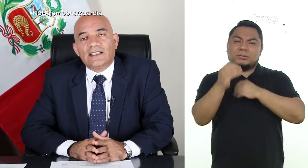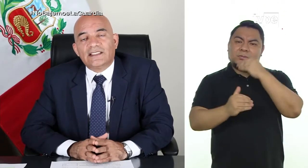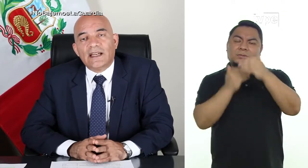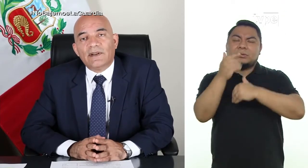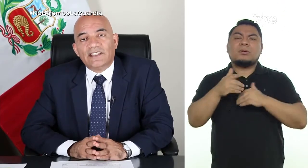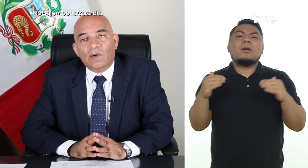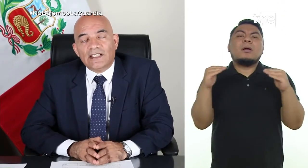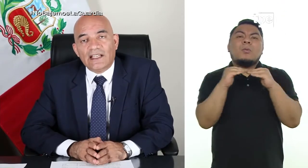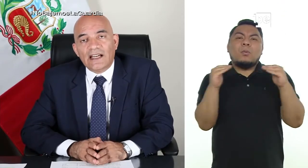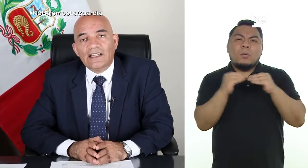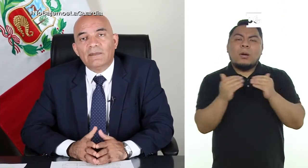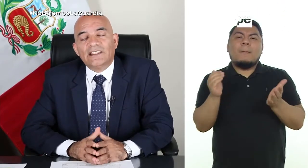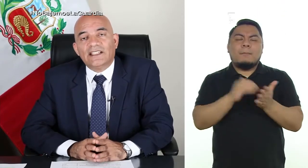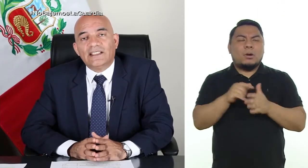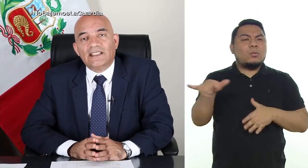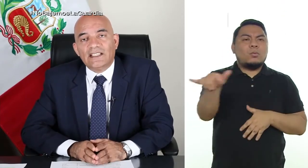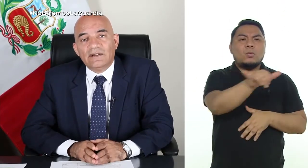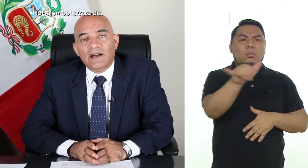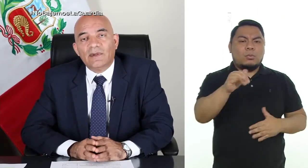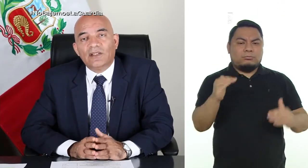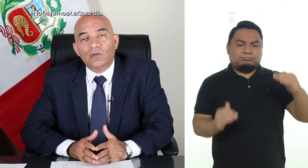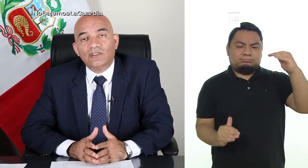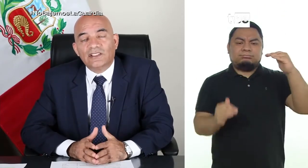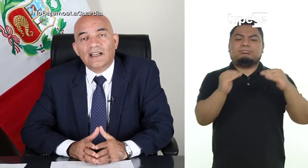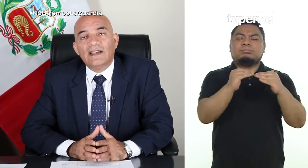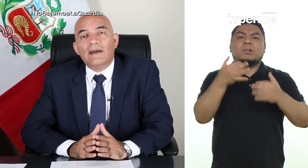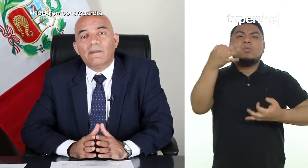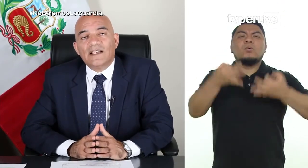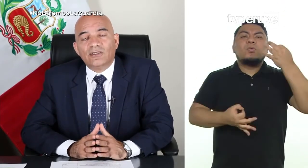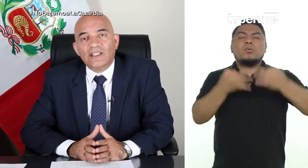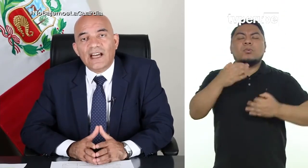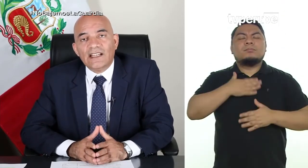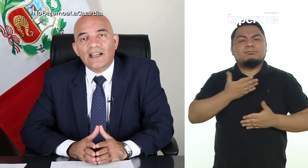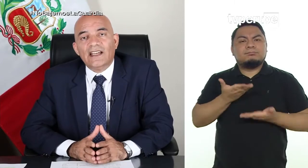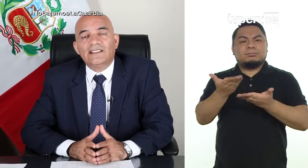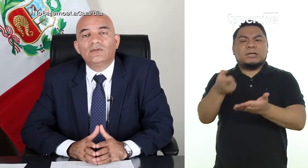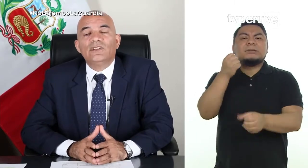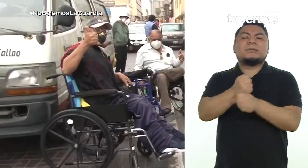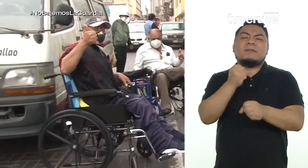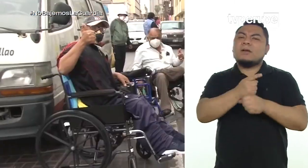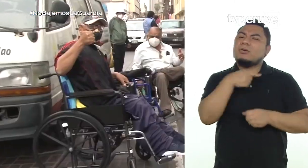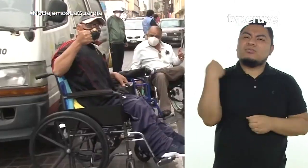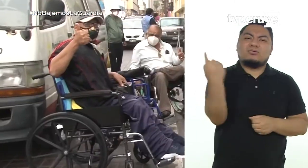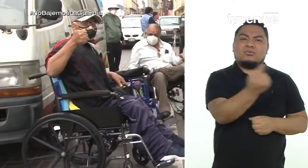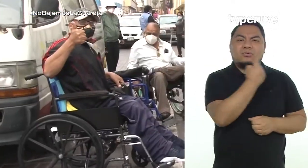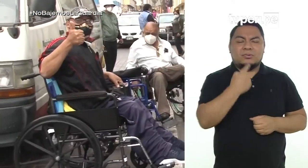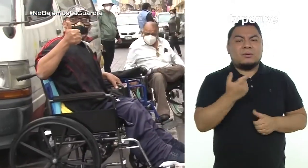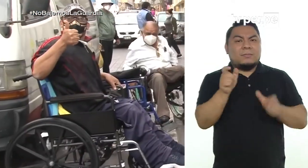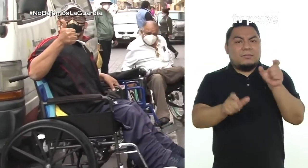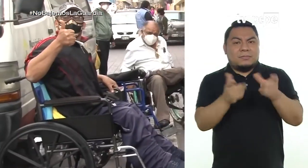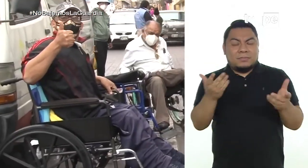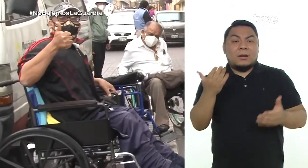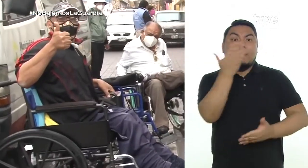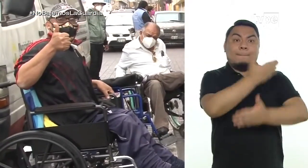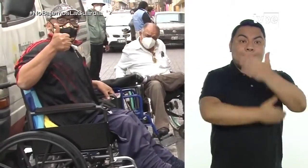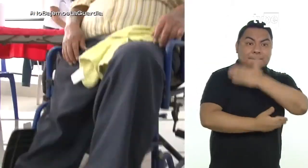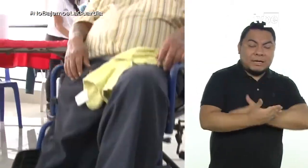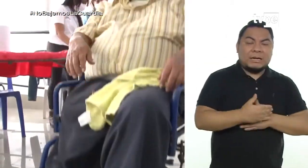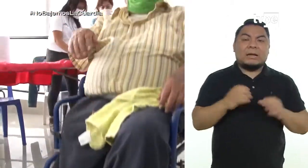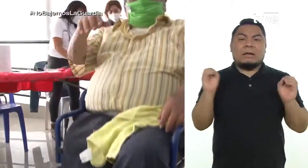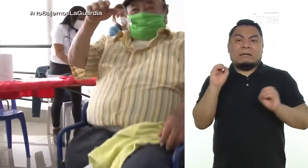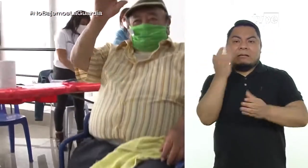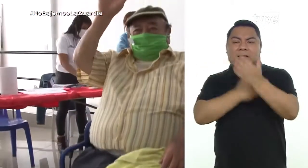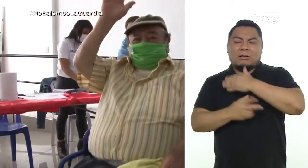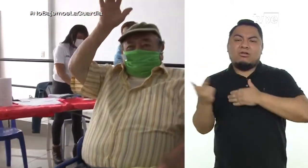sociedad que sea más igualitaria, más equitativa, más justa, más solidaria, ese es un trabajo de todos, personas con